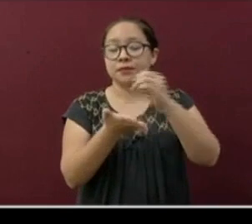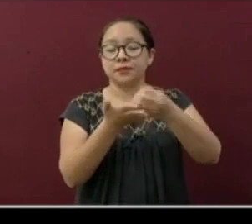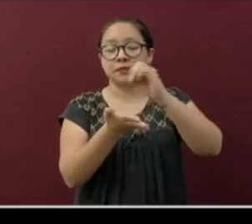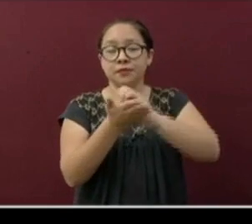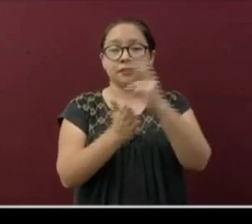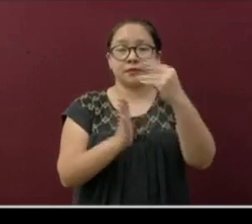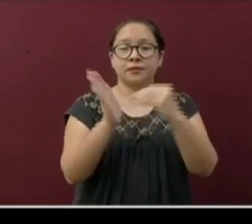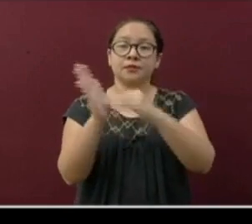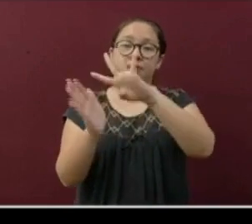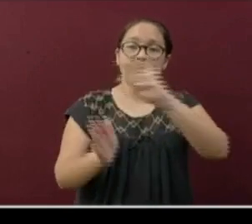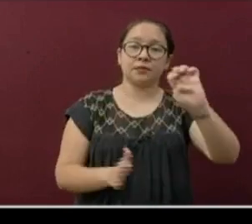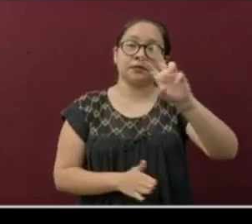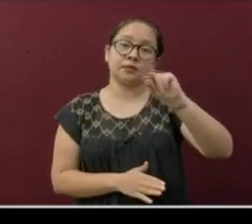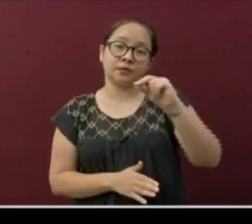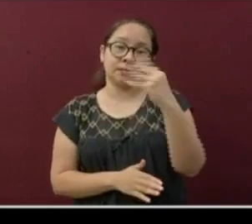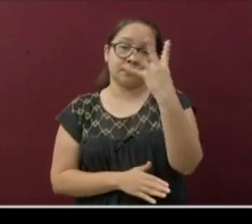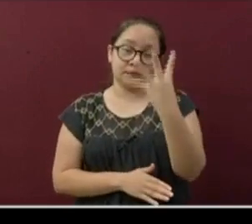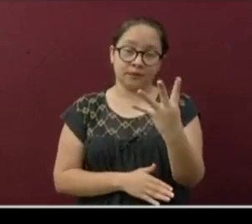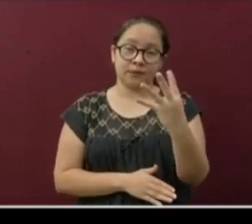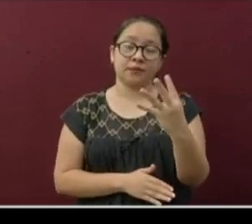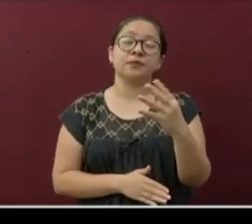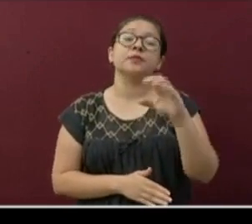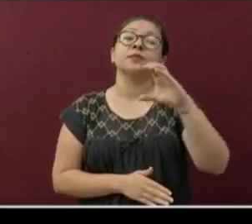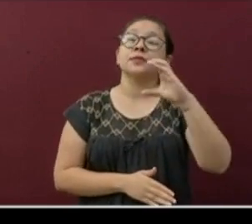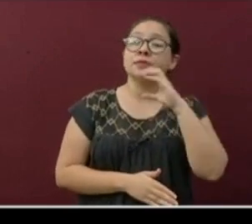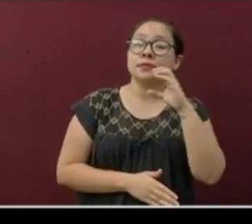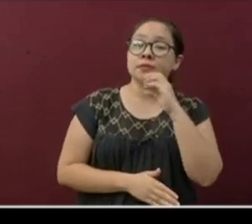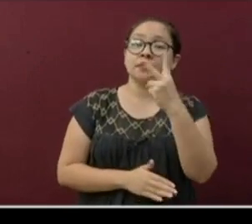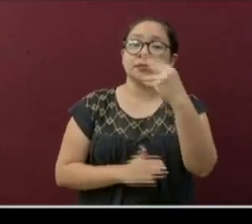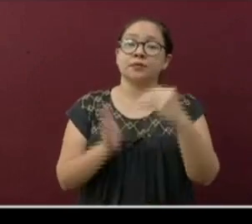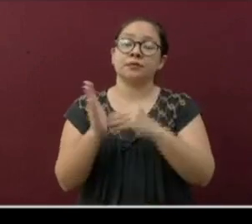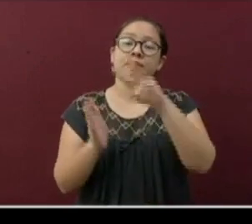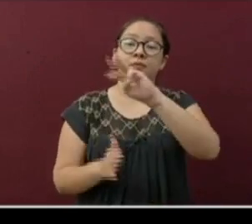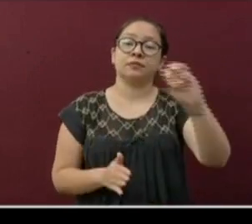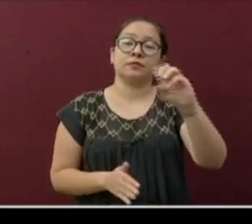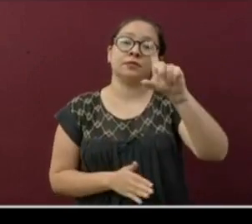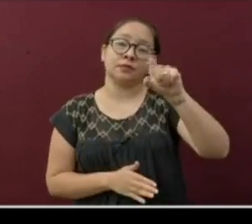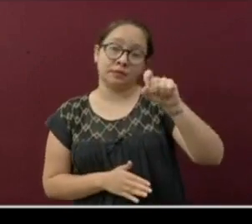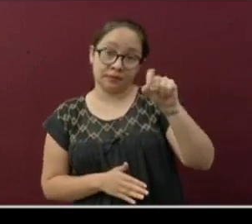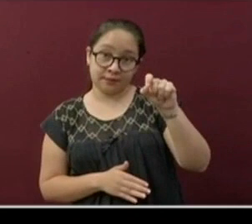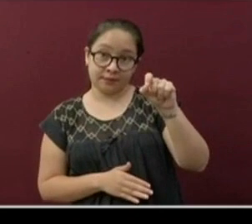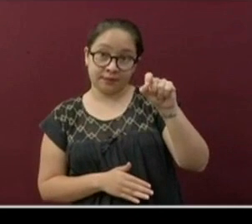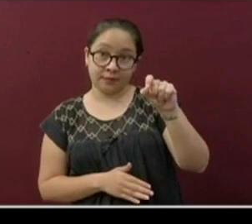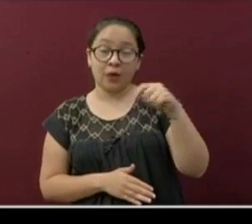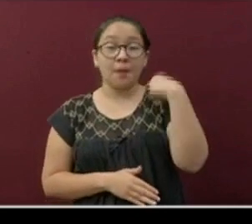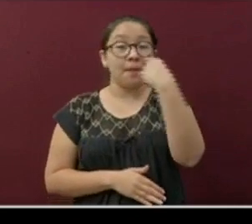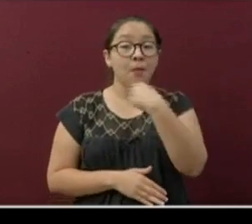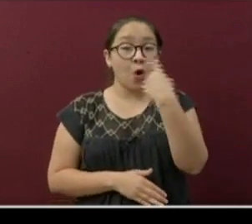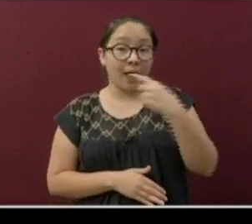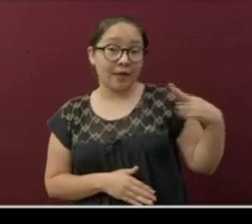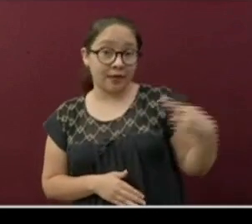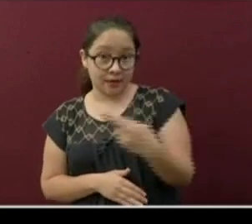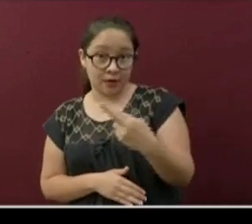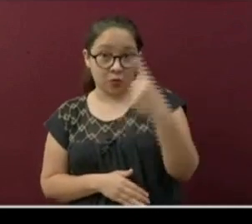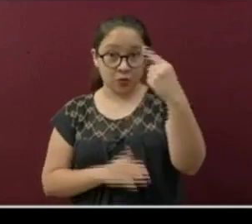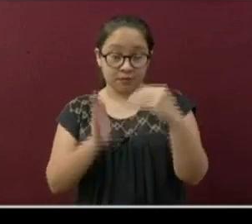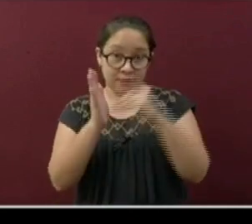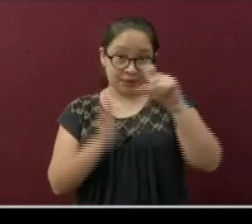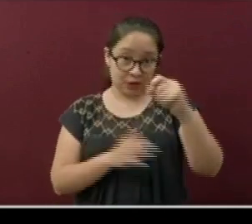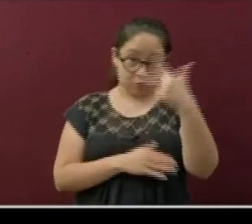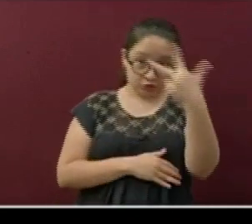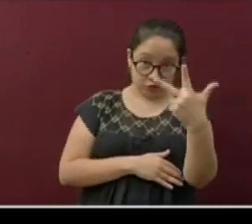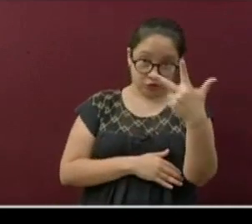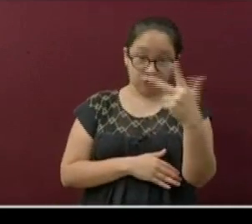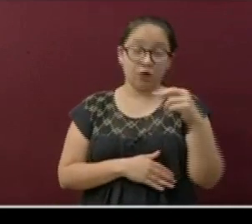.484 y Córdoba con 2.320, Boca del Río 1.028